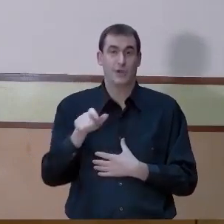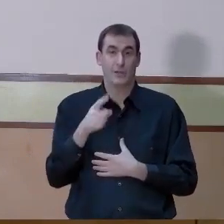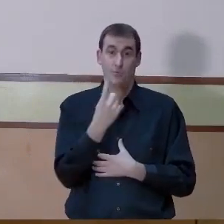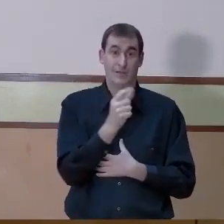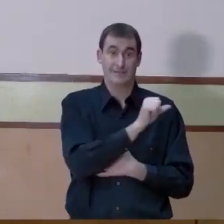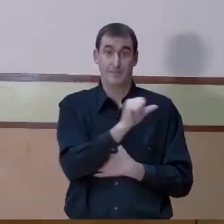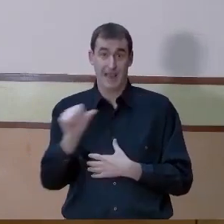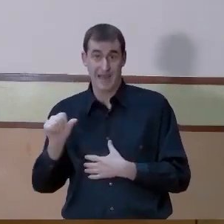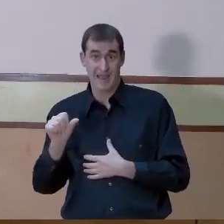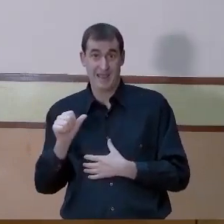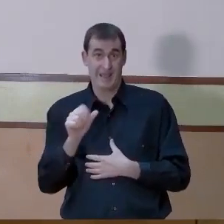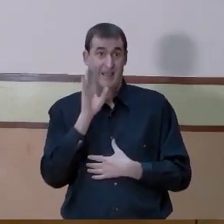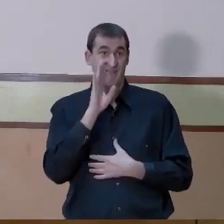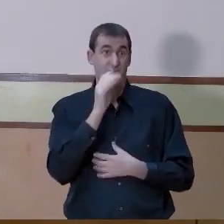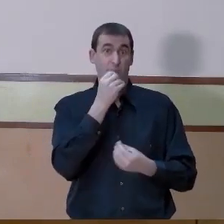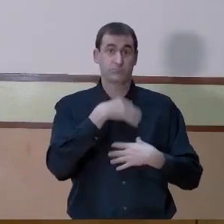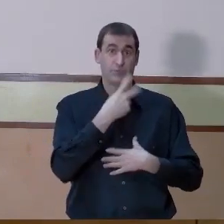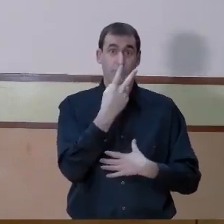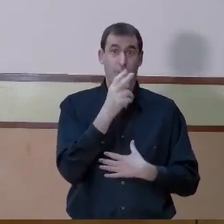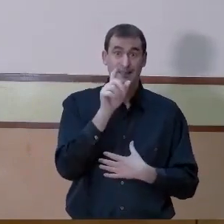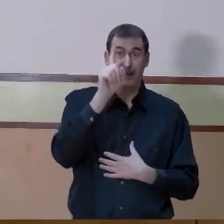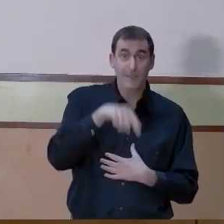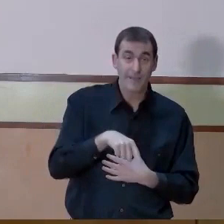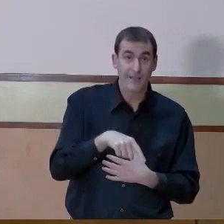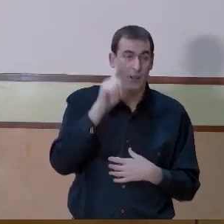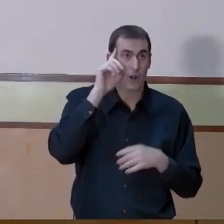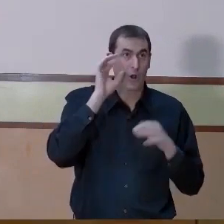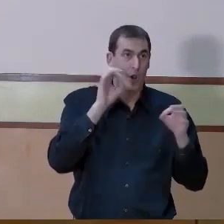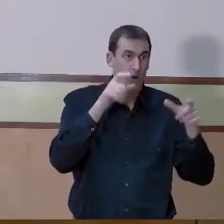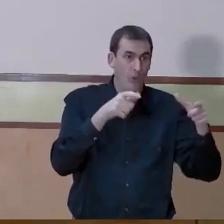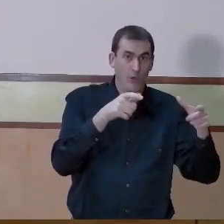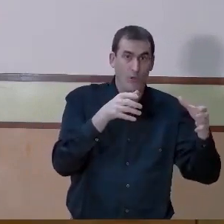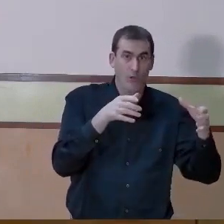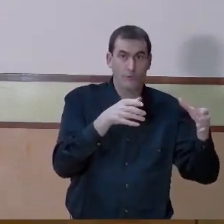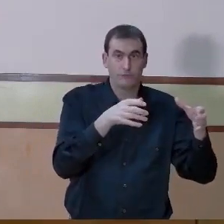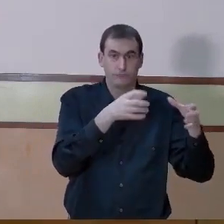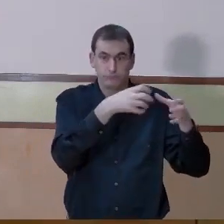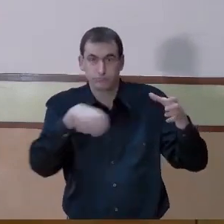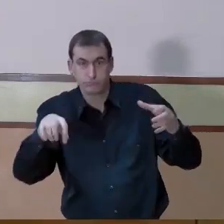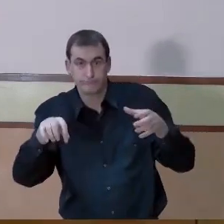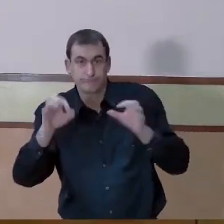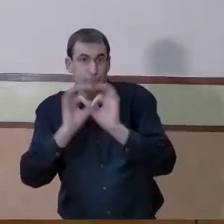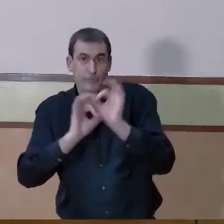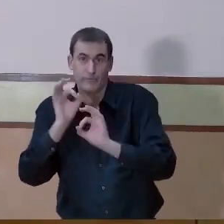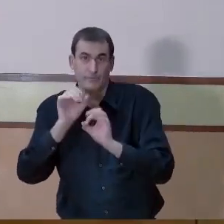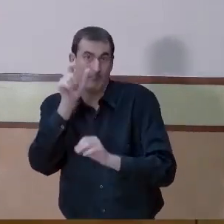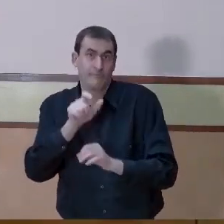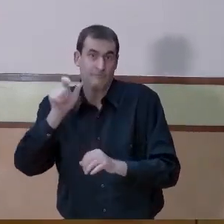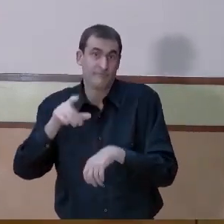semana, perdón, en cada semana, lógicamente va a haber pacientes que van a ir a